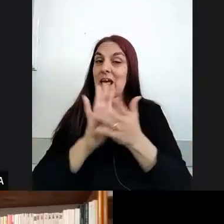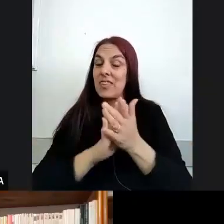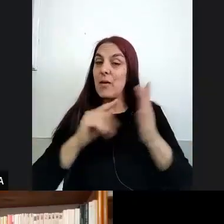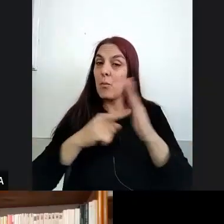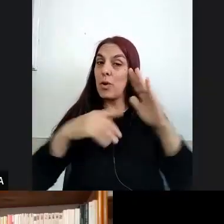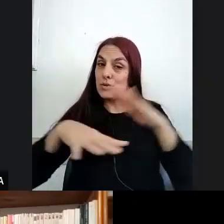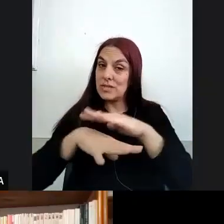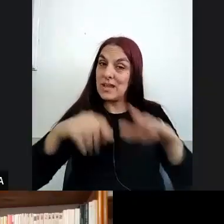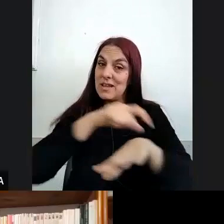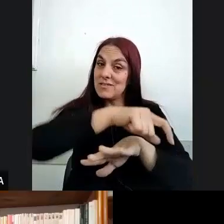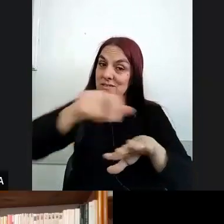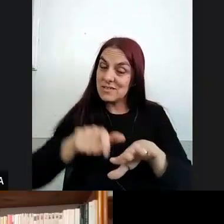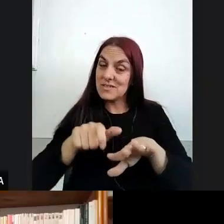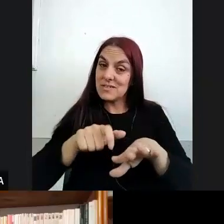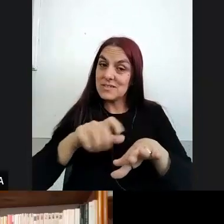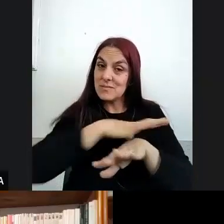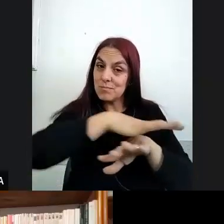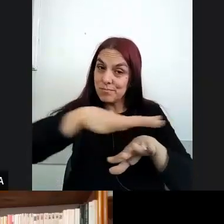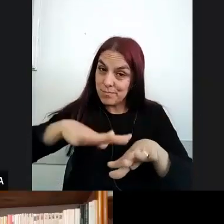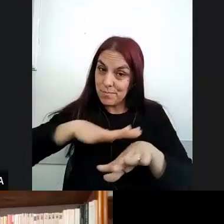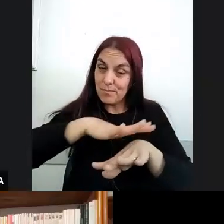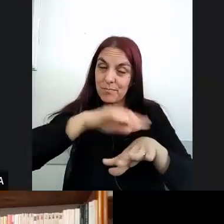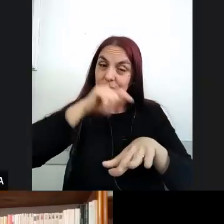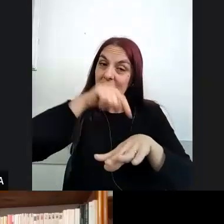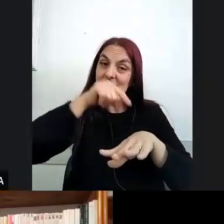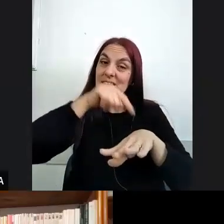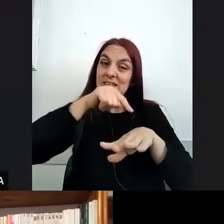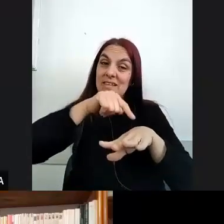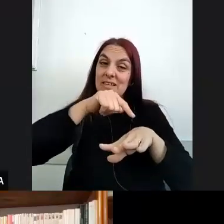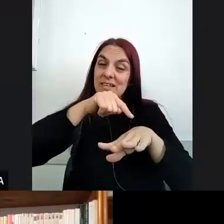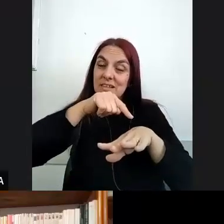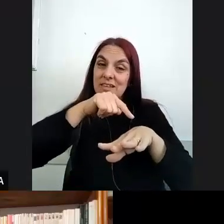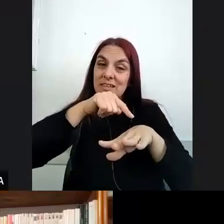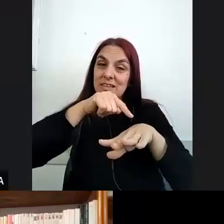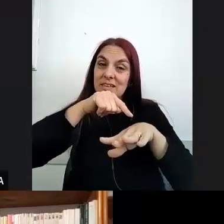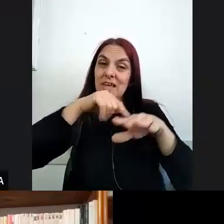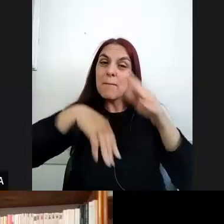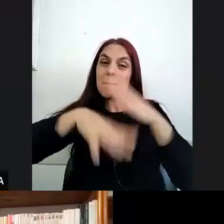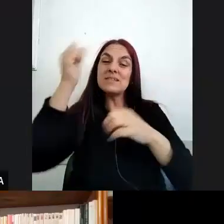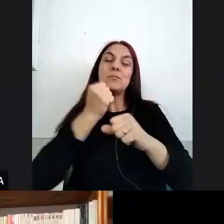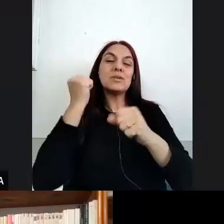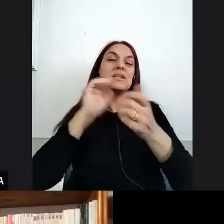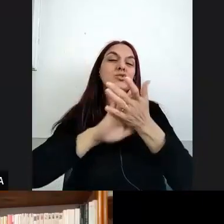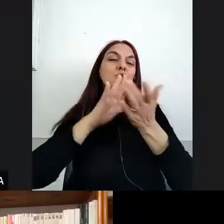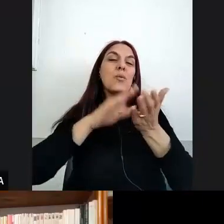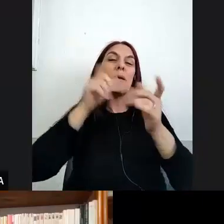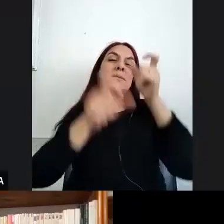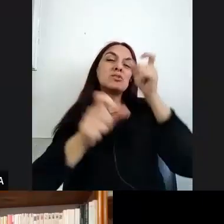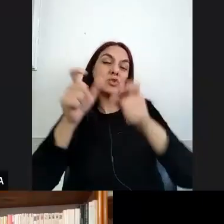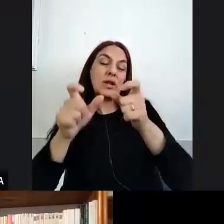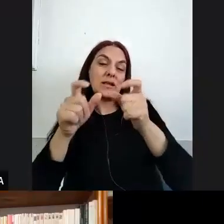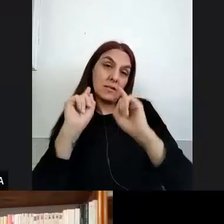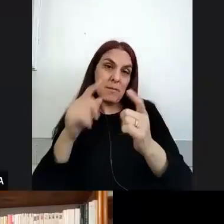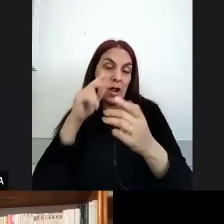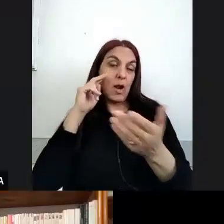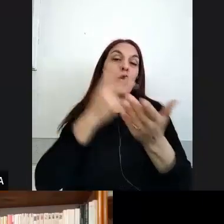Buenos Aires está la presencia digamos más importante en términos absolutos de población que por un lado se reconoce